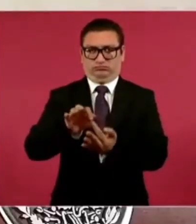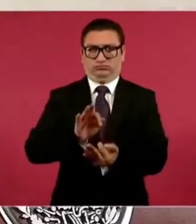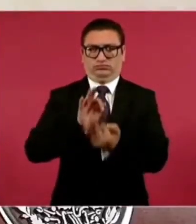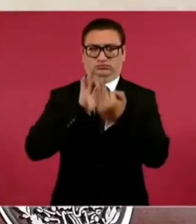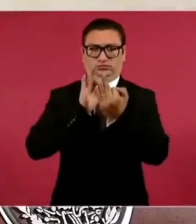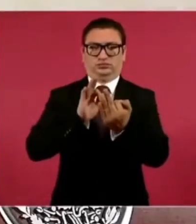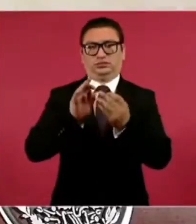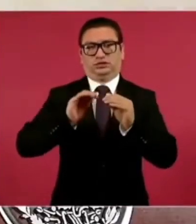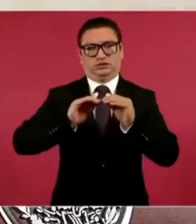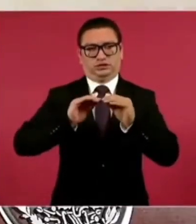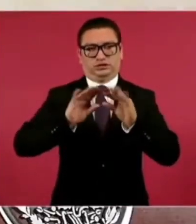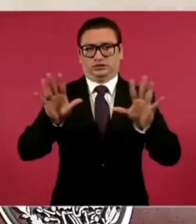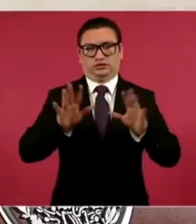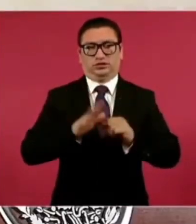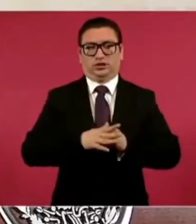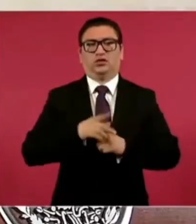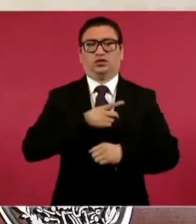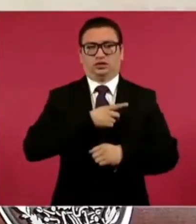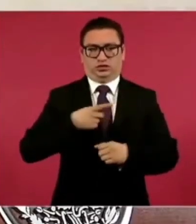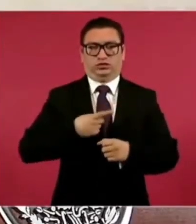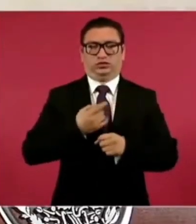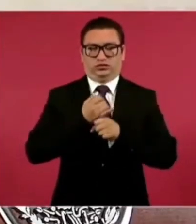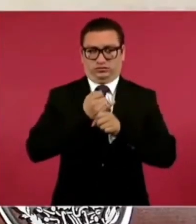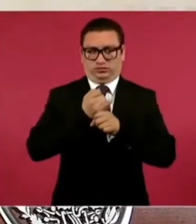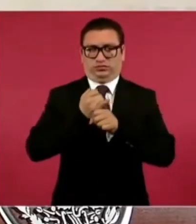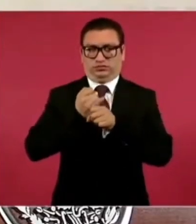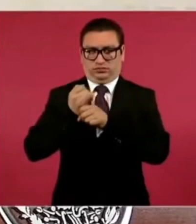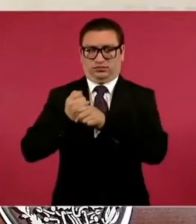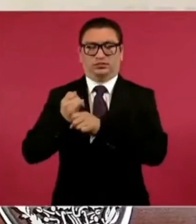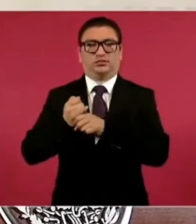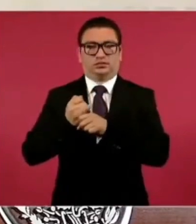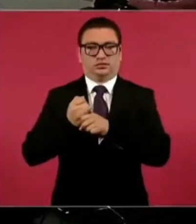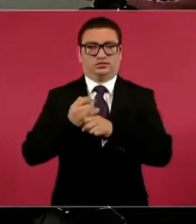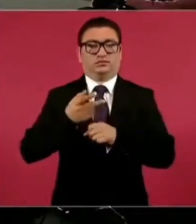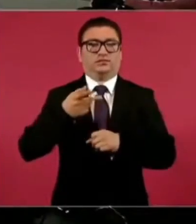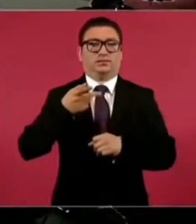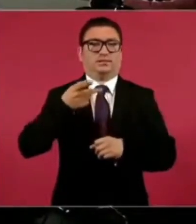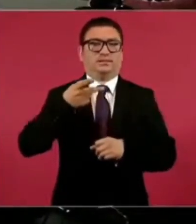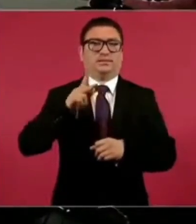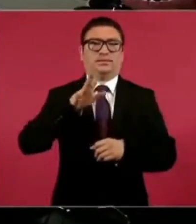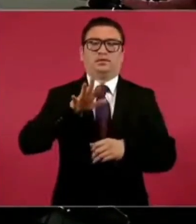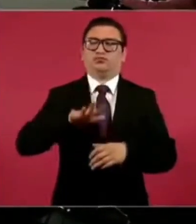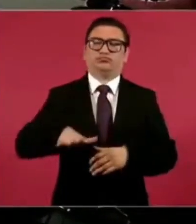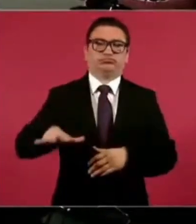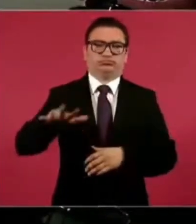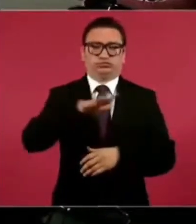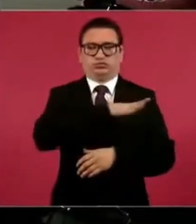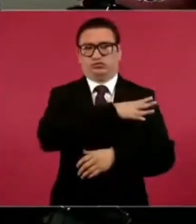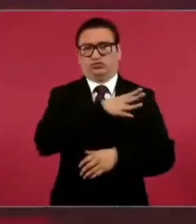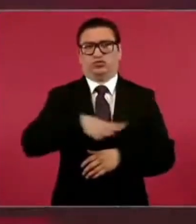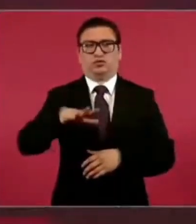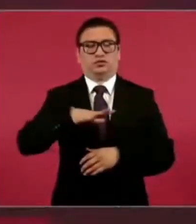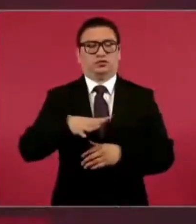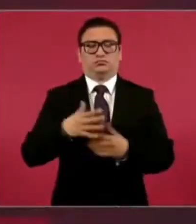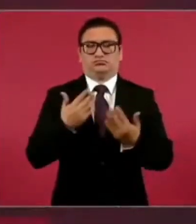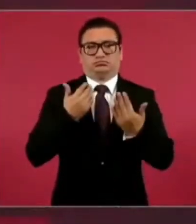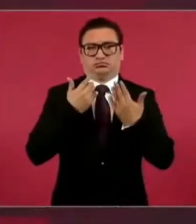que hacer una investigación, pero en general no hay